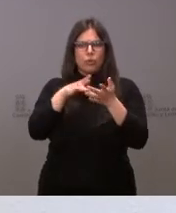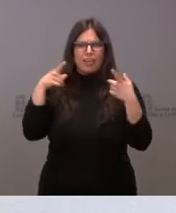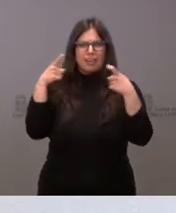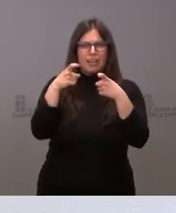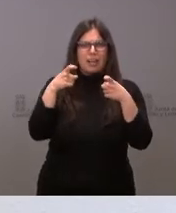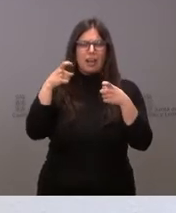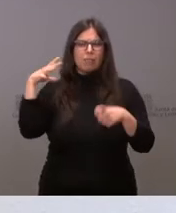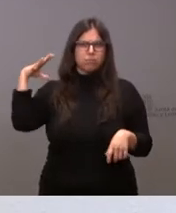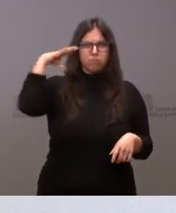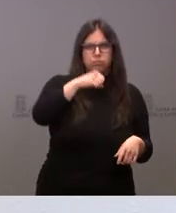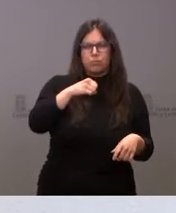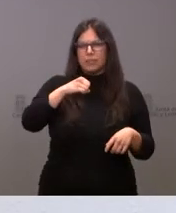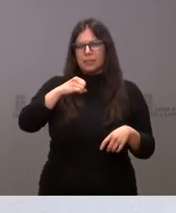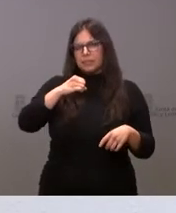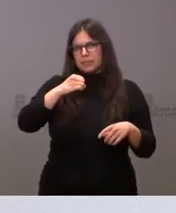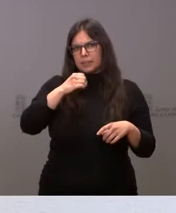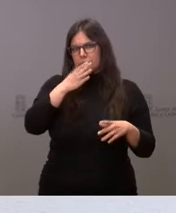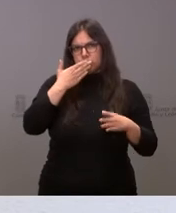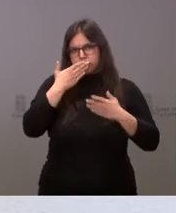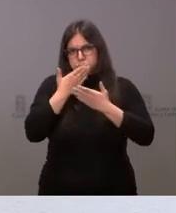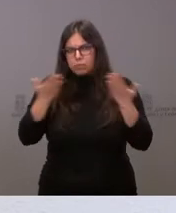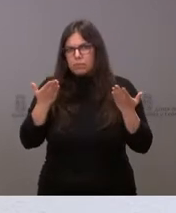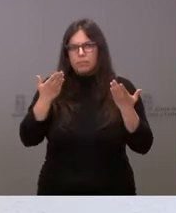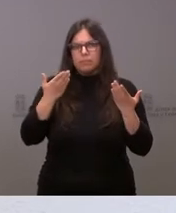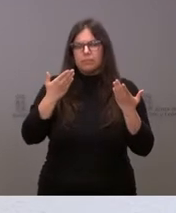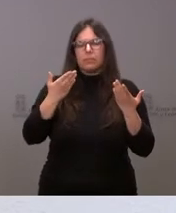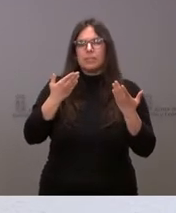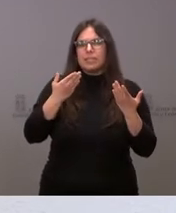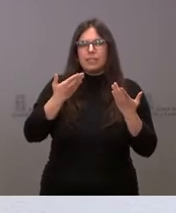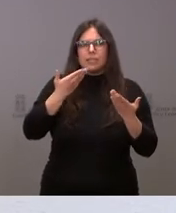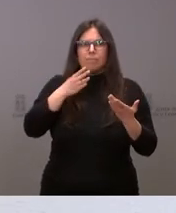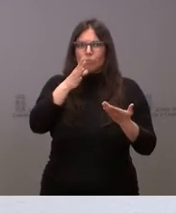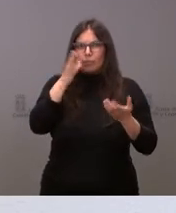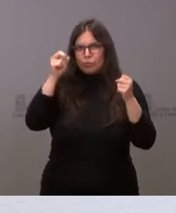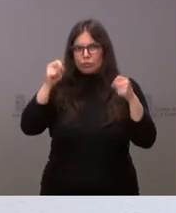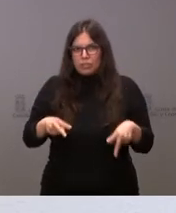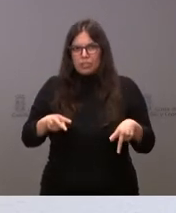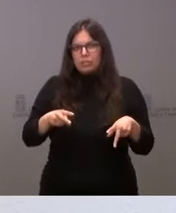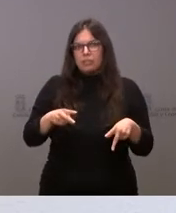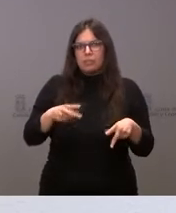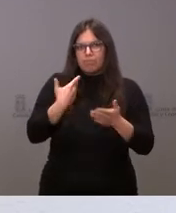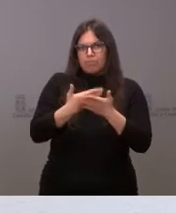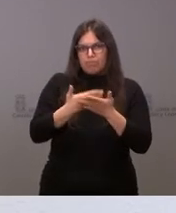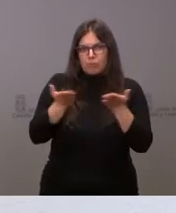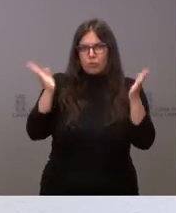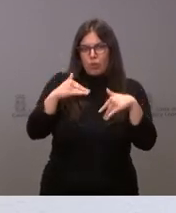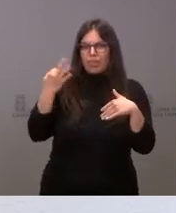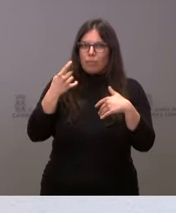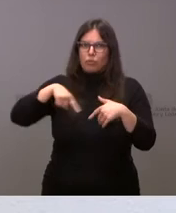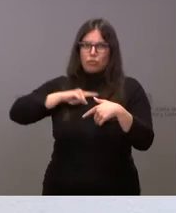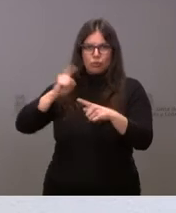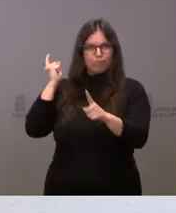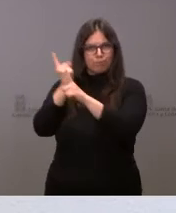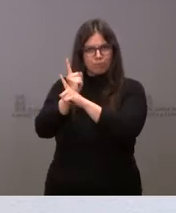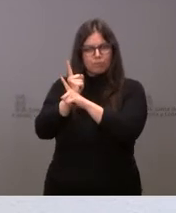no solo absurda y estúpida, sino injustificada, injustificable y que tenemos que combatir. En ese sentido,